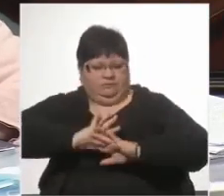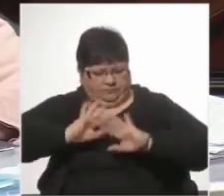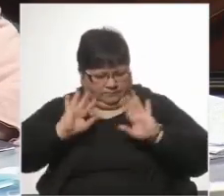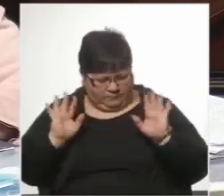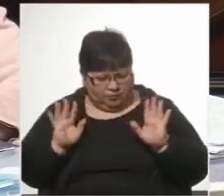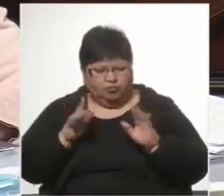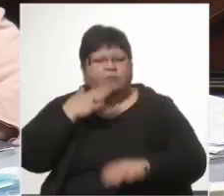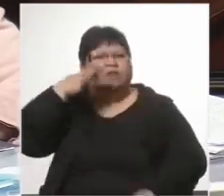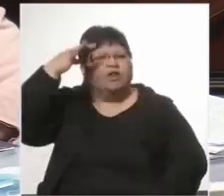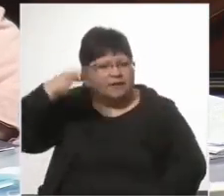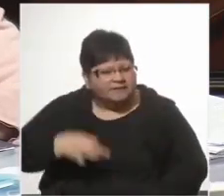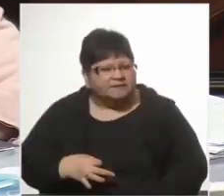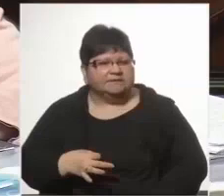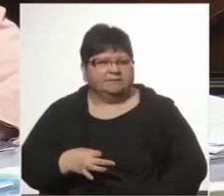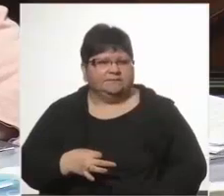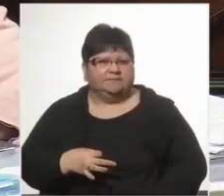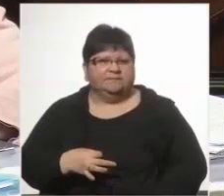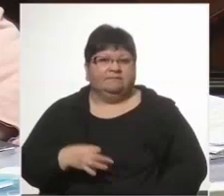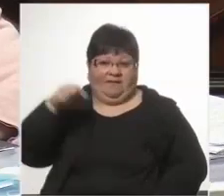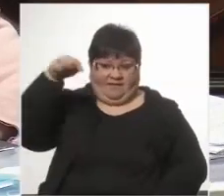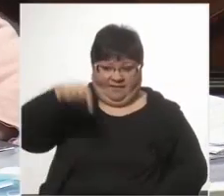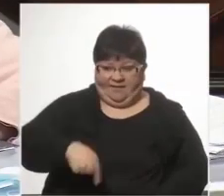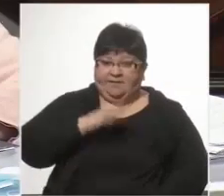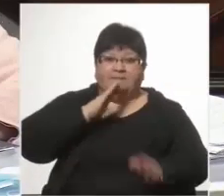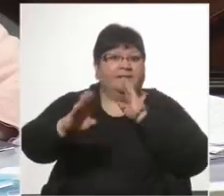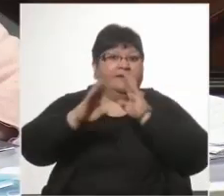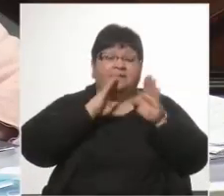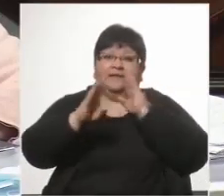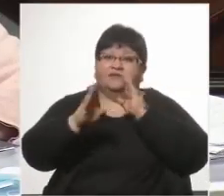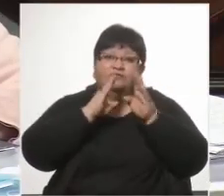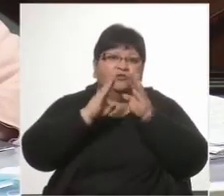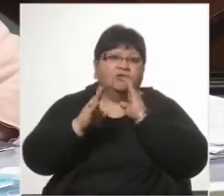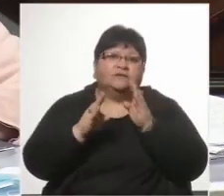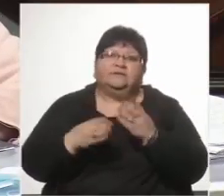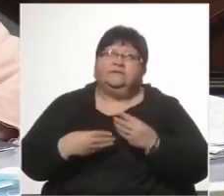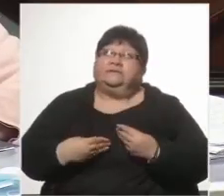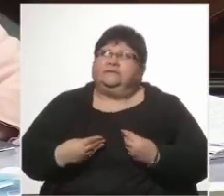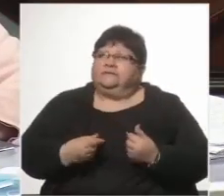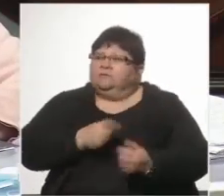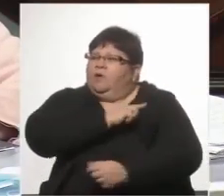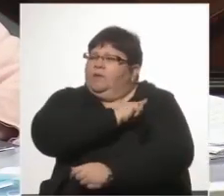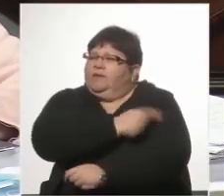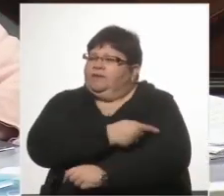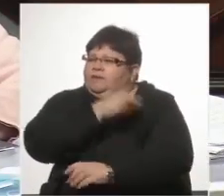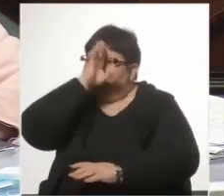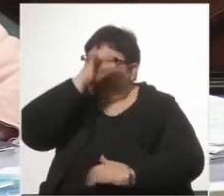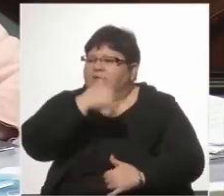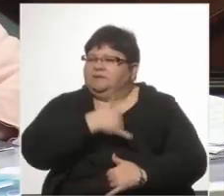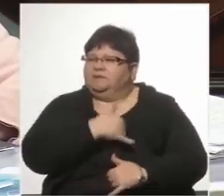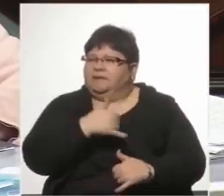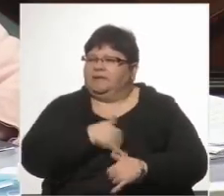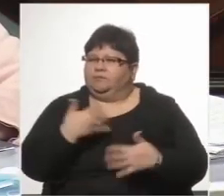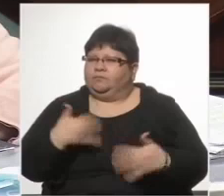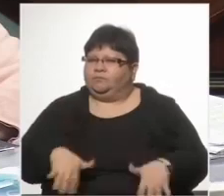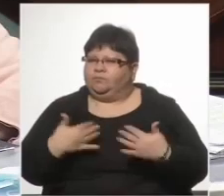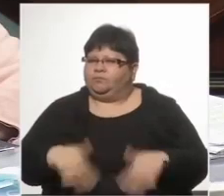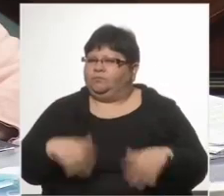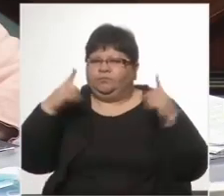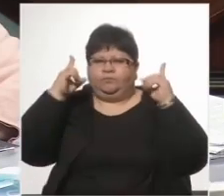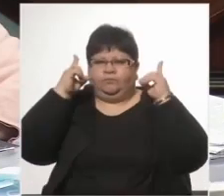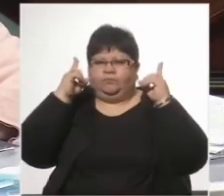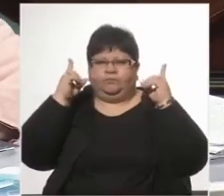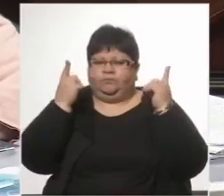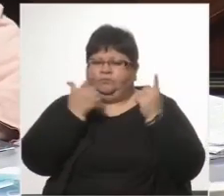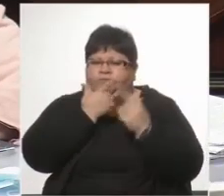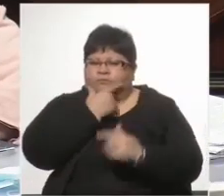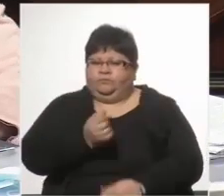puedo garantizar que acá, en este recinto, se sentía el poder de los militares. Muchísimo, o sea que no fue fácil salir de la